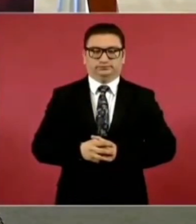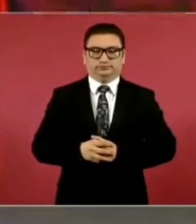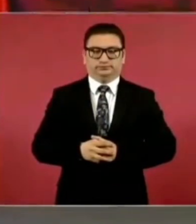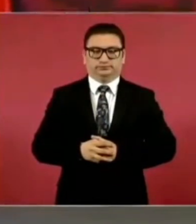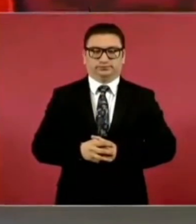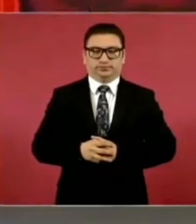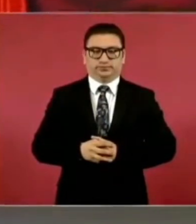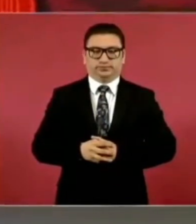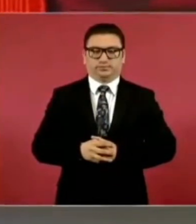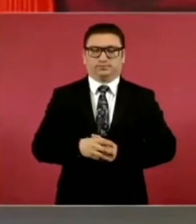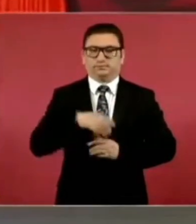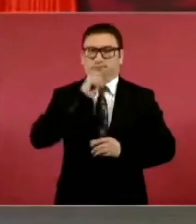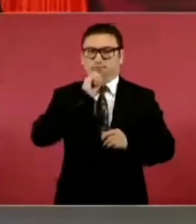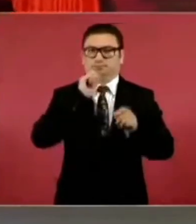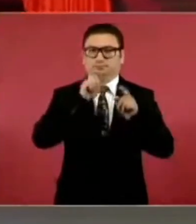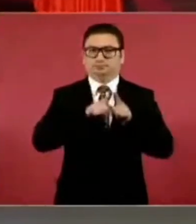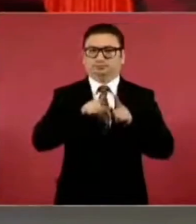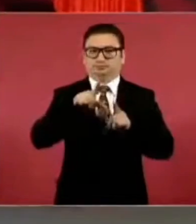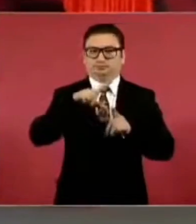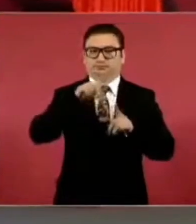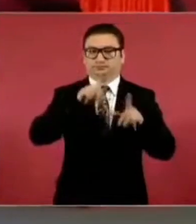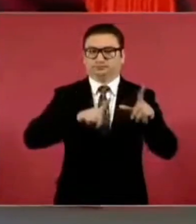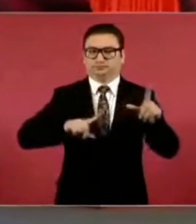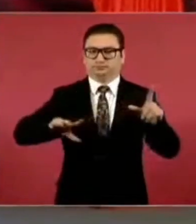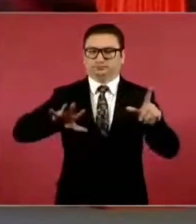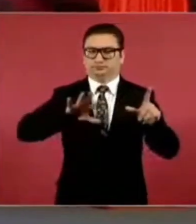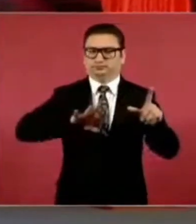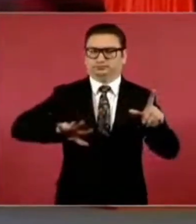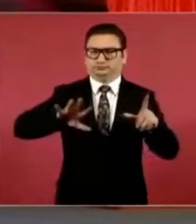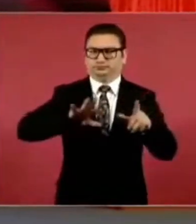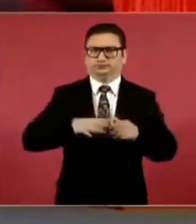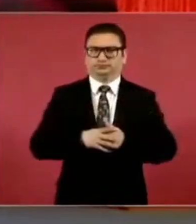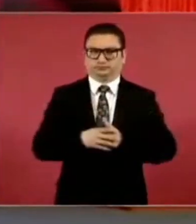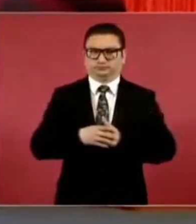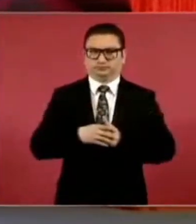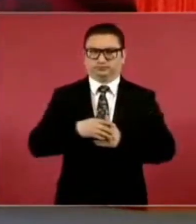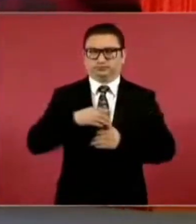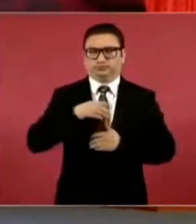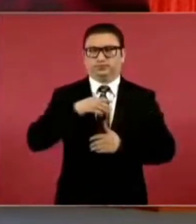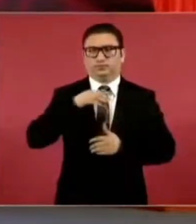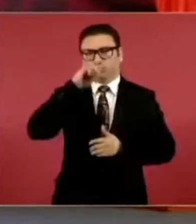Y lo mismo para Monterrey,